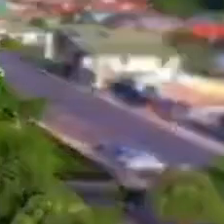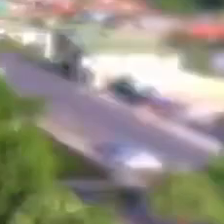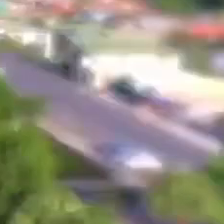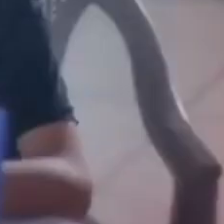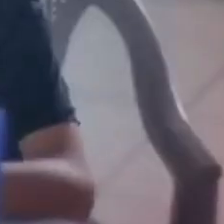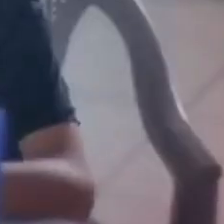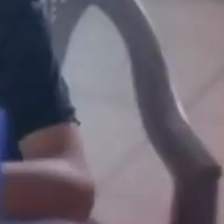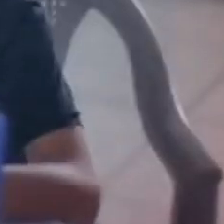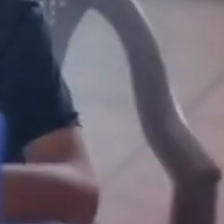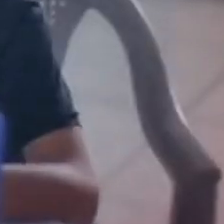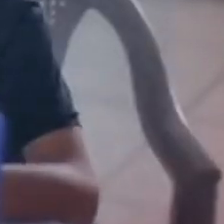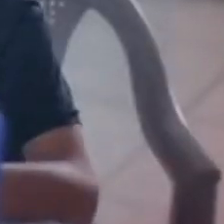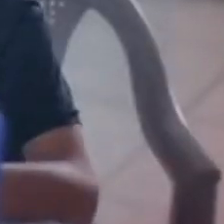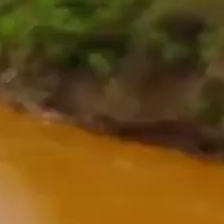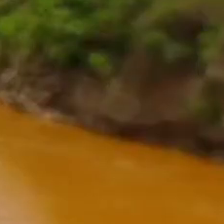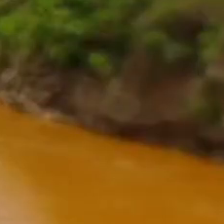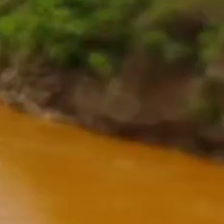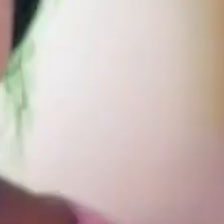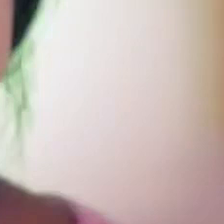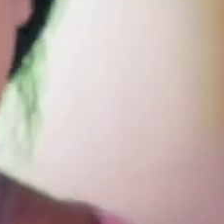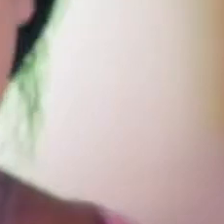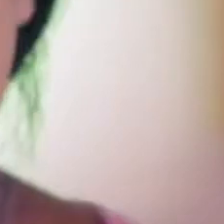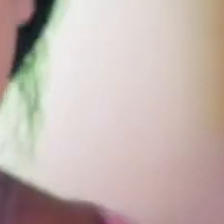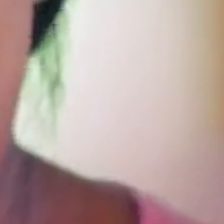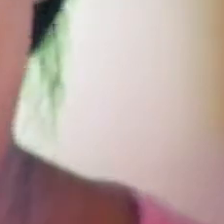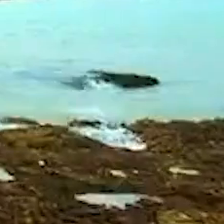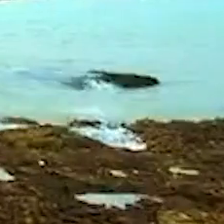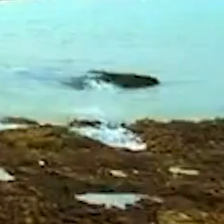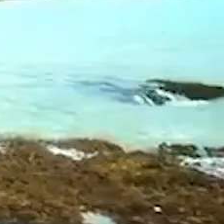enseñando al mundo cómo ganarle al coronavirus.